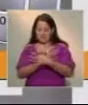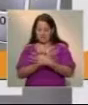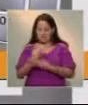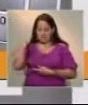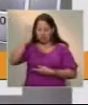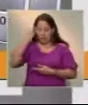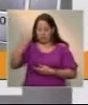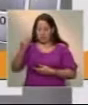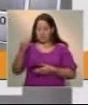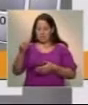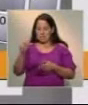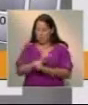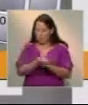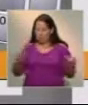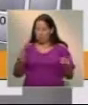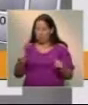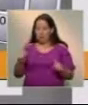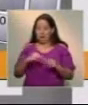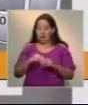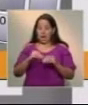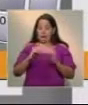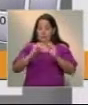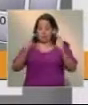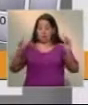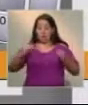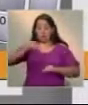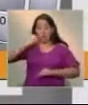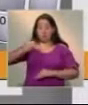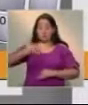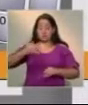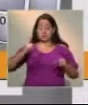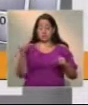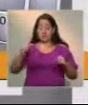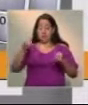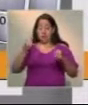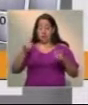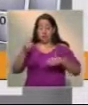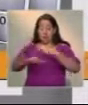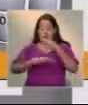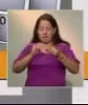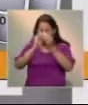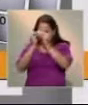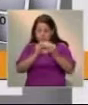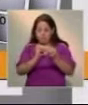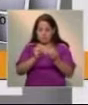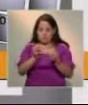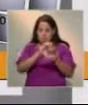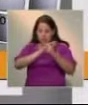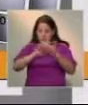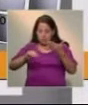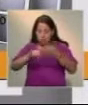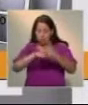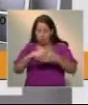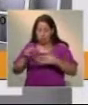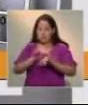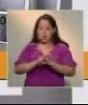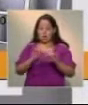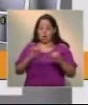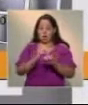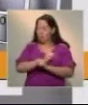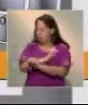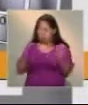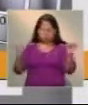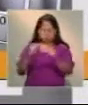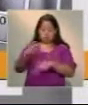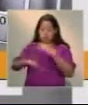ser un artefacto explosivo, el 6PC ingresó, procedió a desarmarlo, ratificó que era explosivo, afortunadamente no explotó,